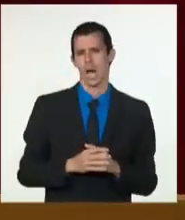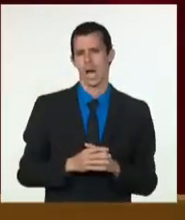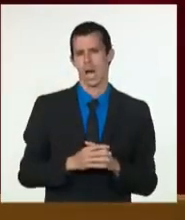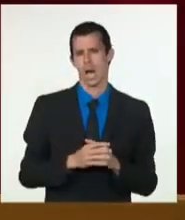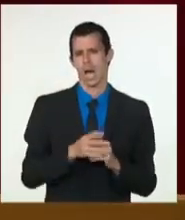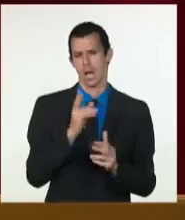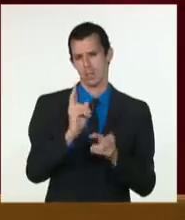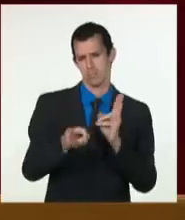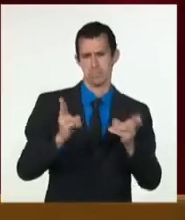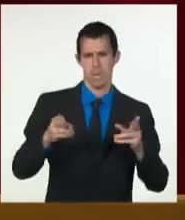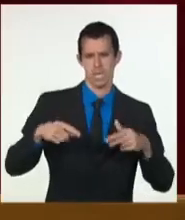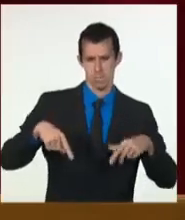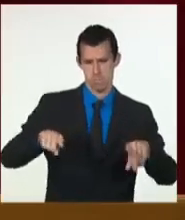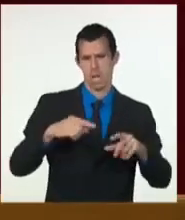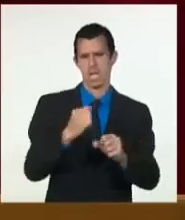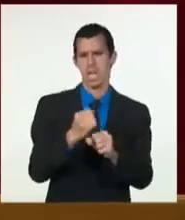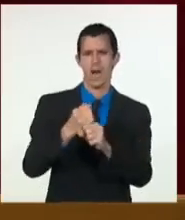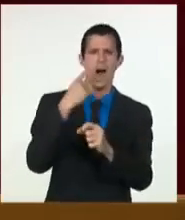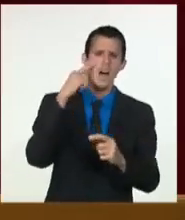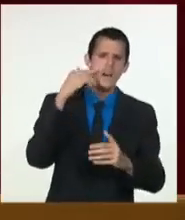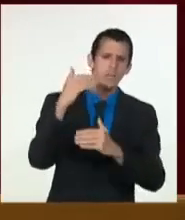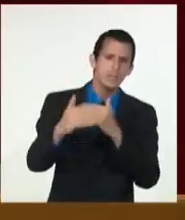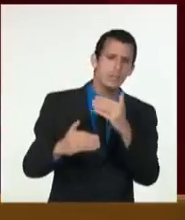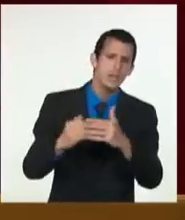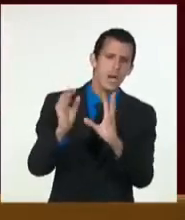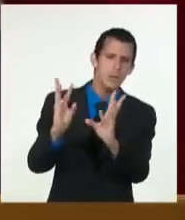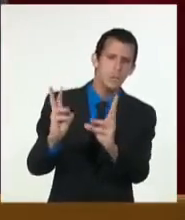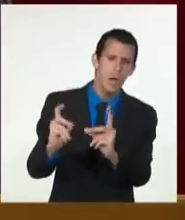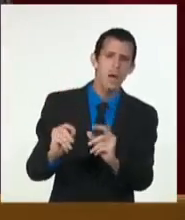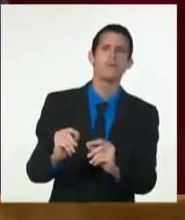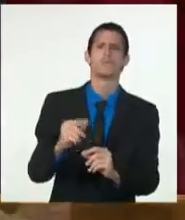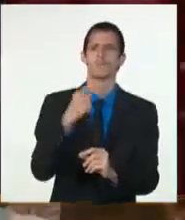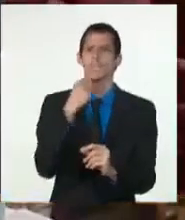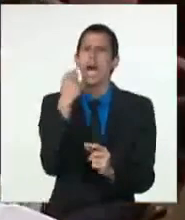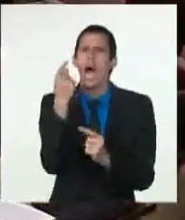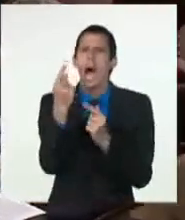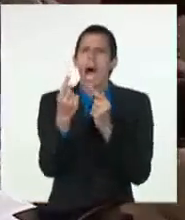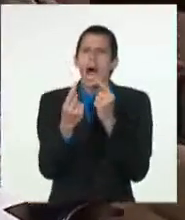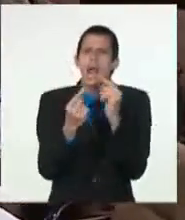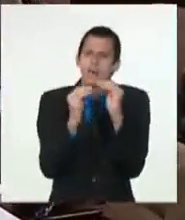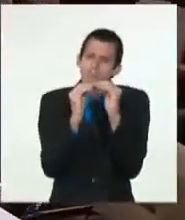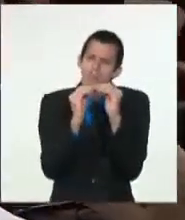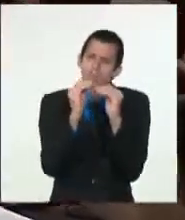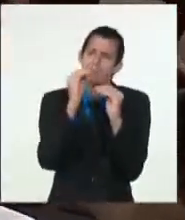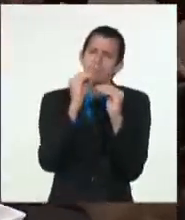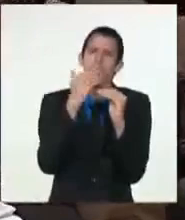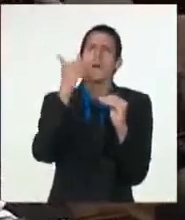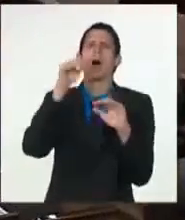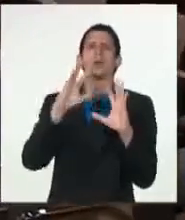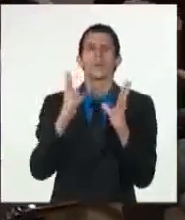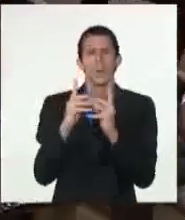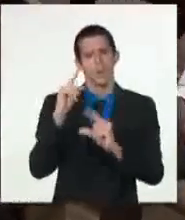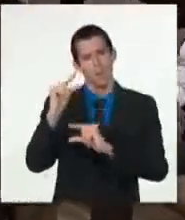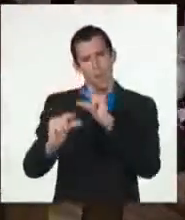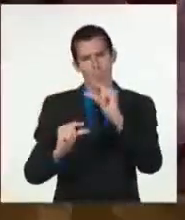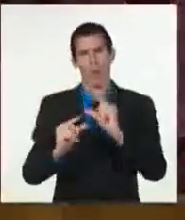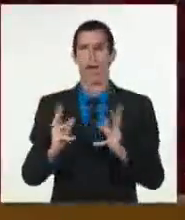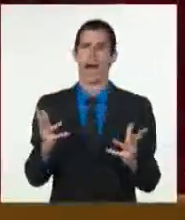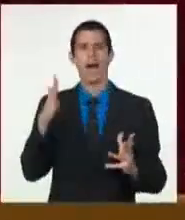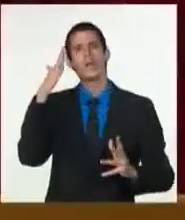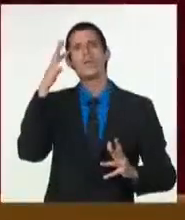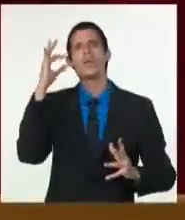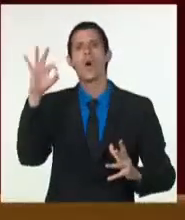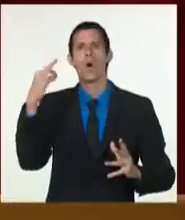indican una muy ligera tendencia a la recuperación. Cada medida tiene riesgos en su aplicación.